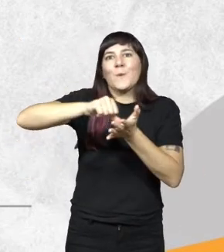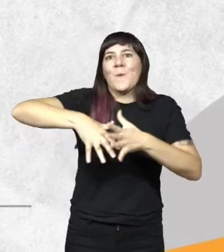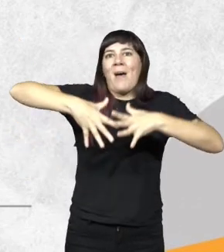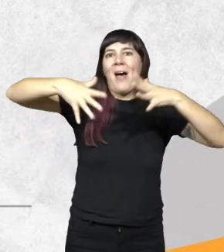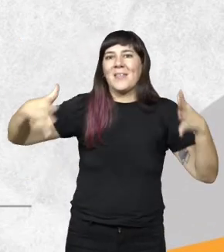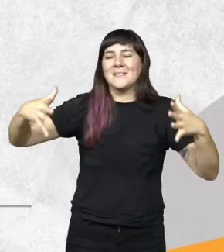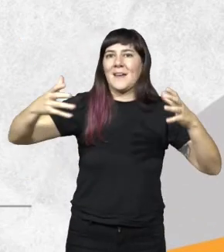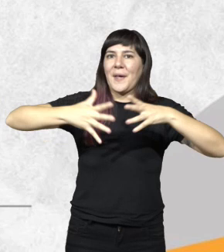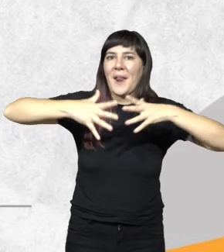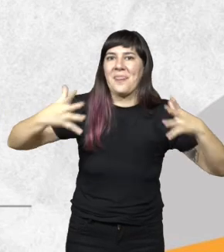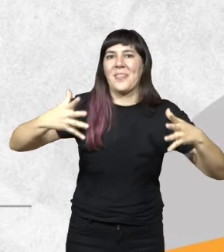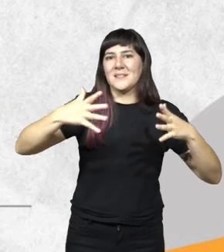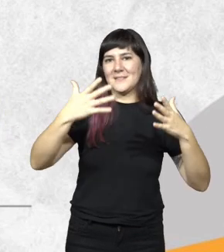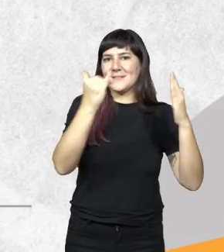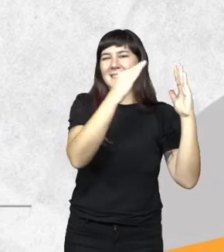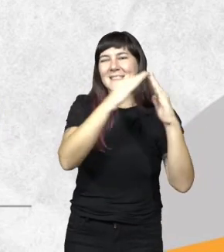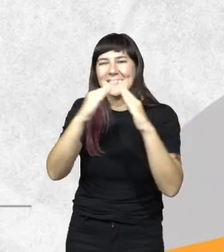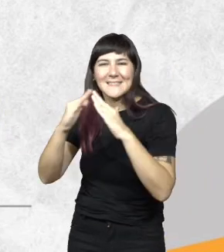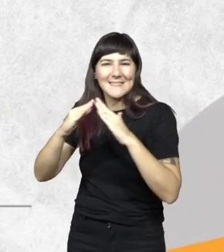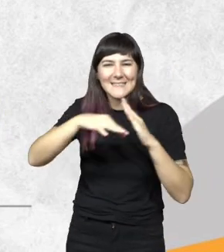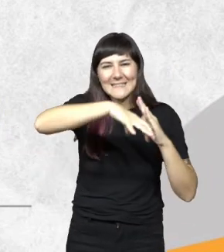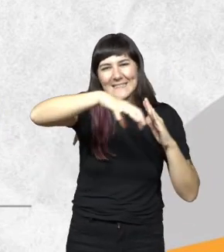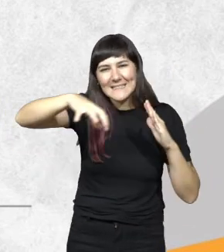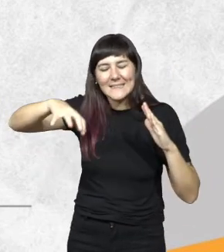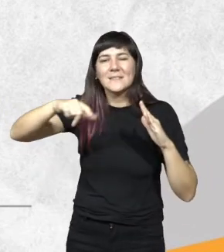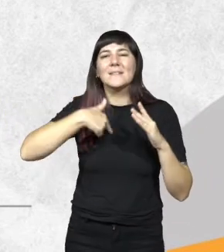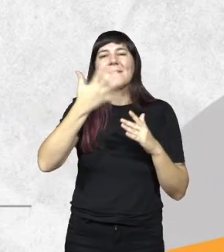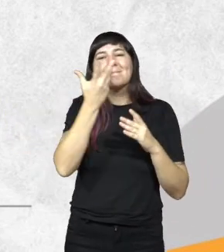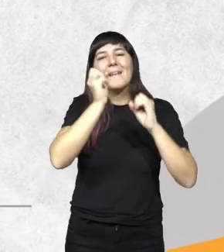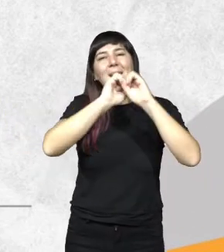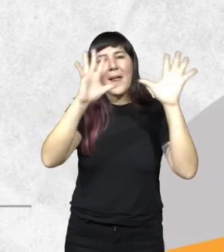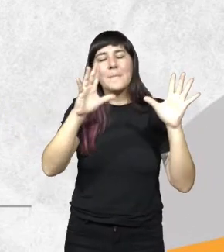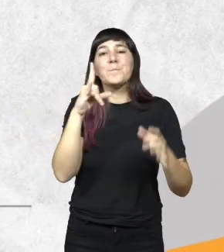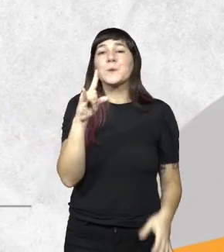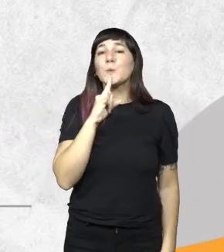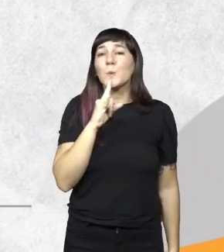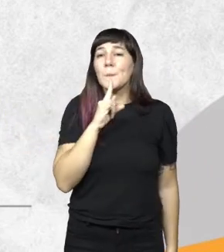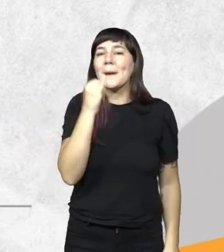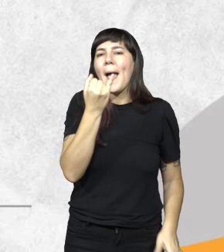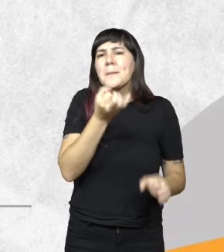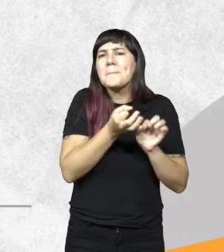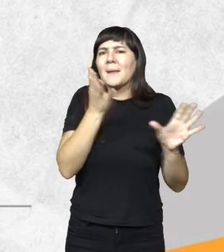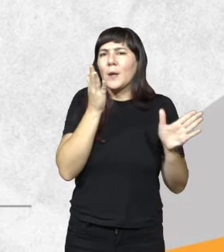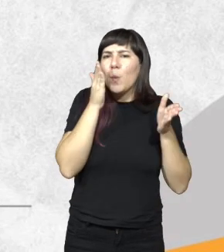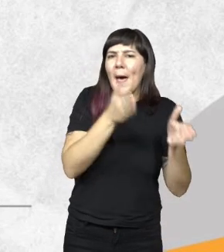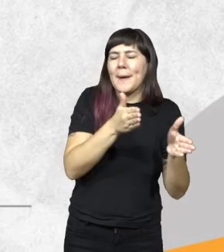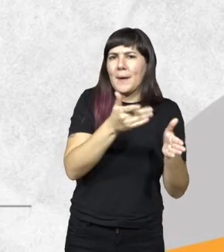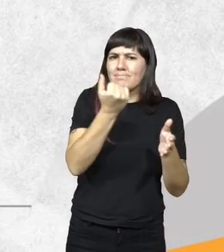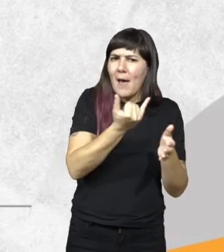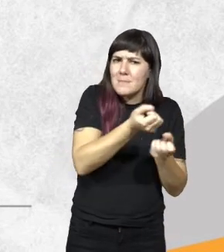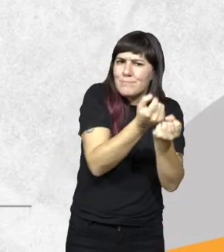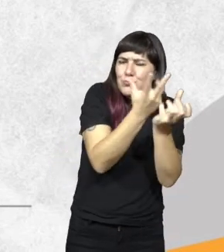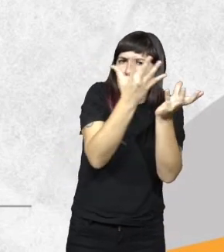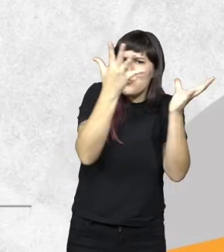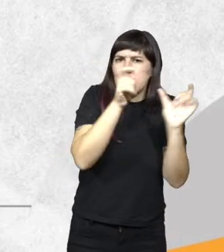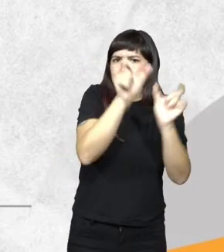urbanos y lo quería aclarar porque justamente Tucumán tiene esta particularidad aparte de ser la provincia más densamente poblada en todo el